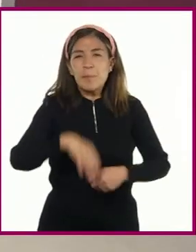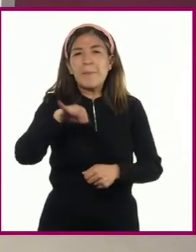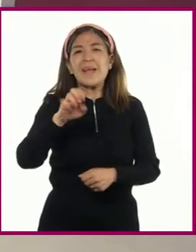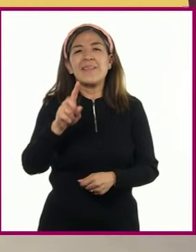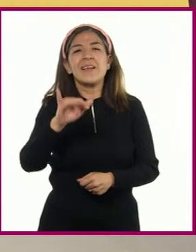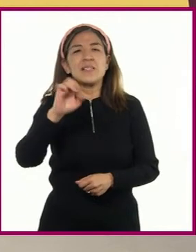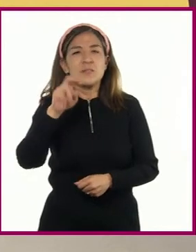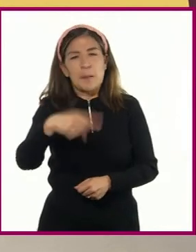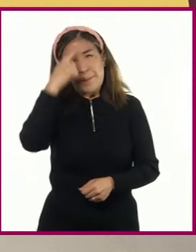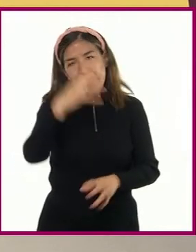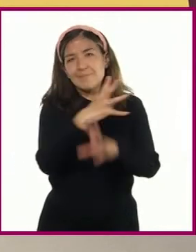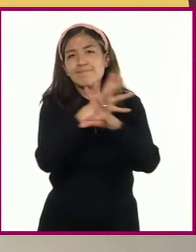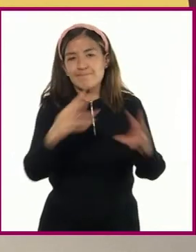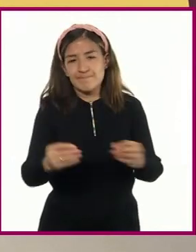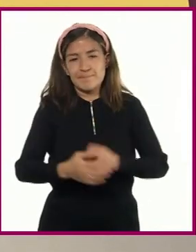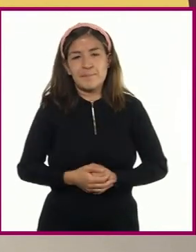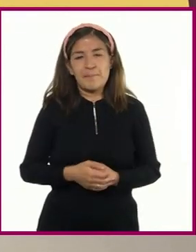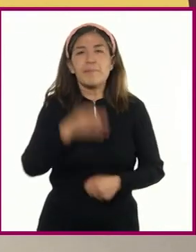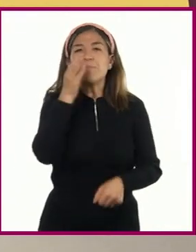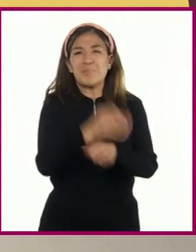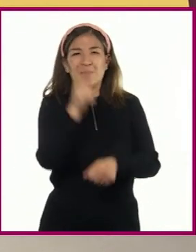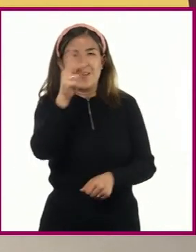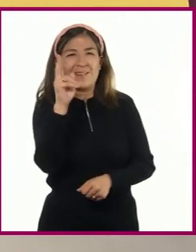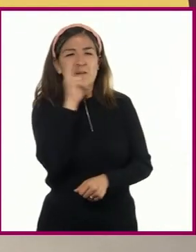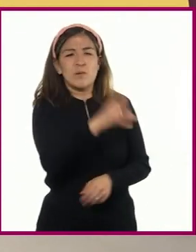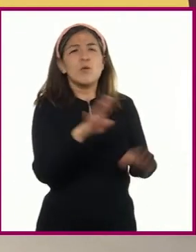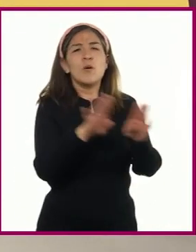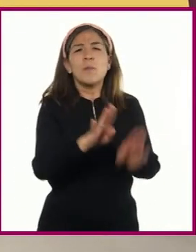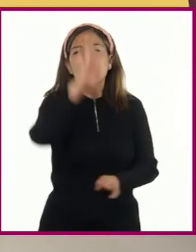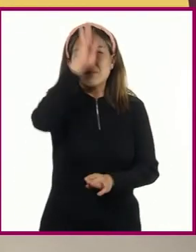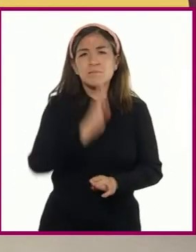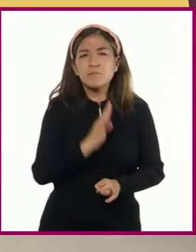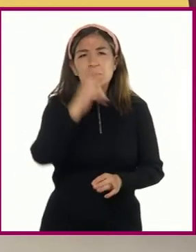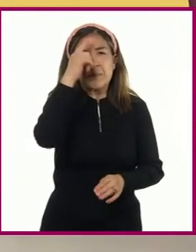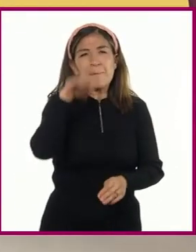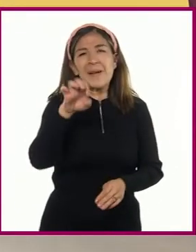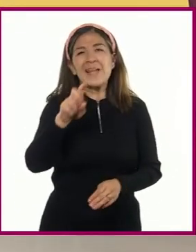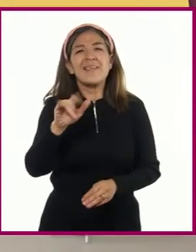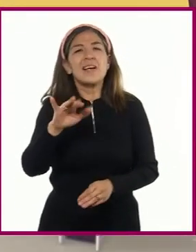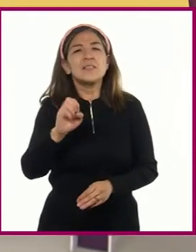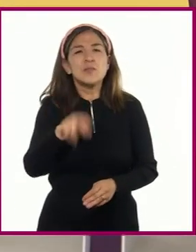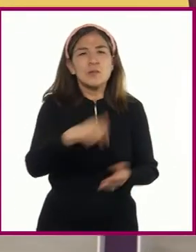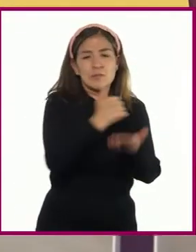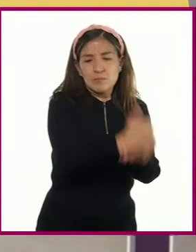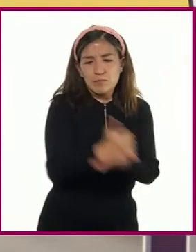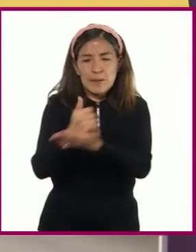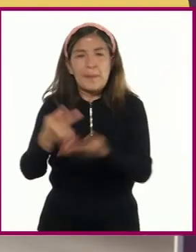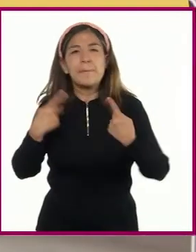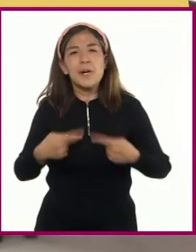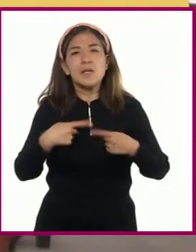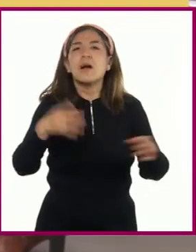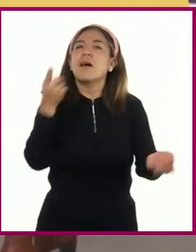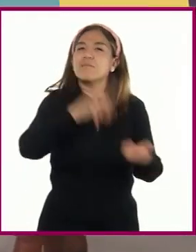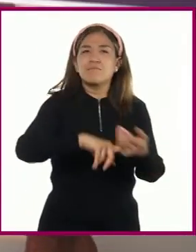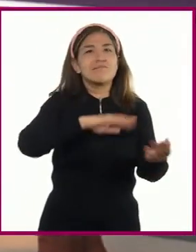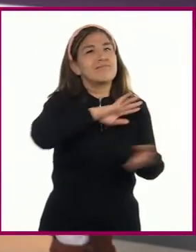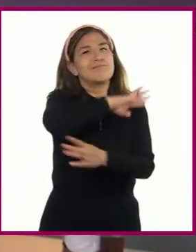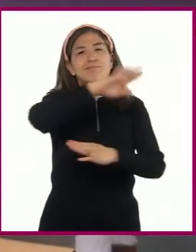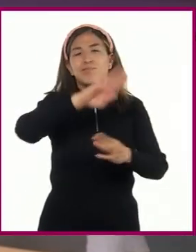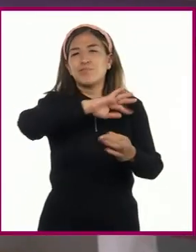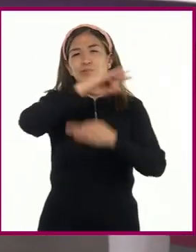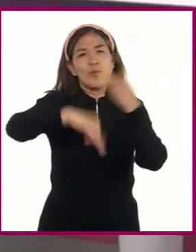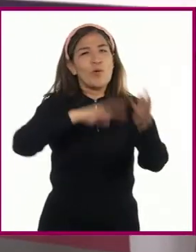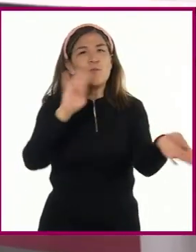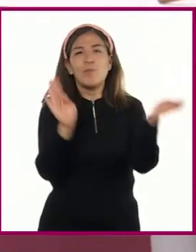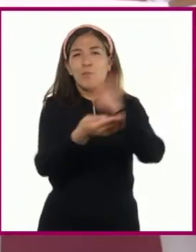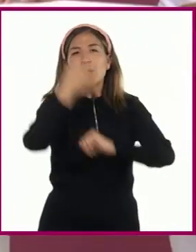Como se percataron, en la actualidad, la mediación es un recurso muy valorado en todo el mundo y en todos los ámbitos sociales, pues